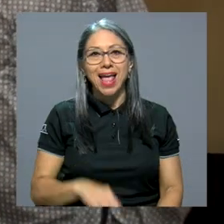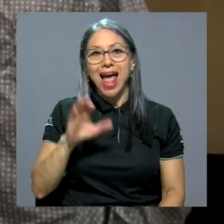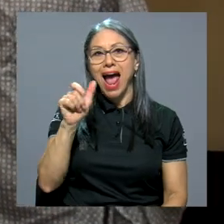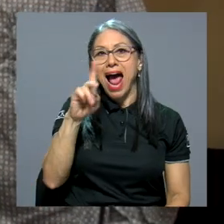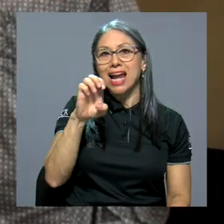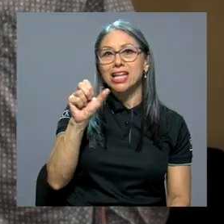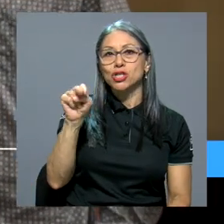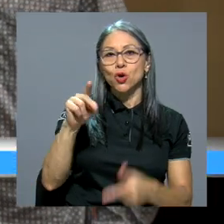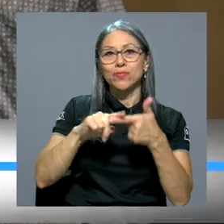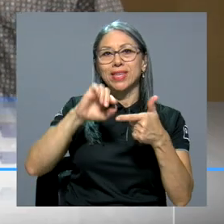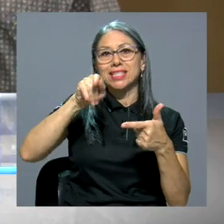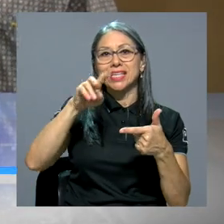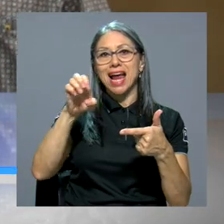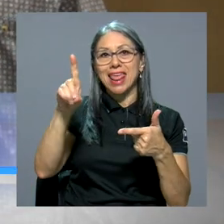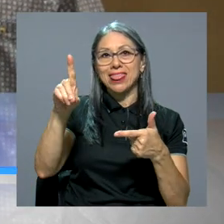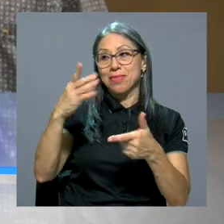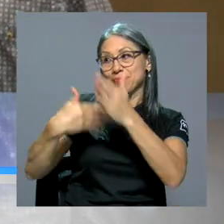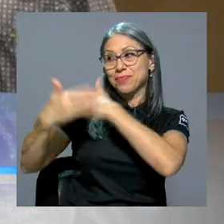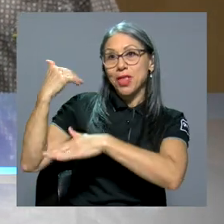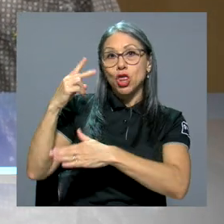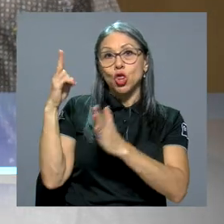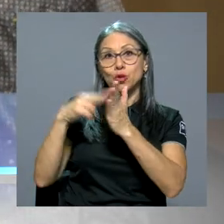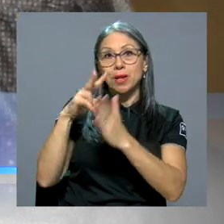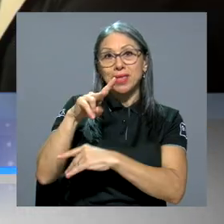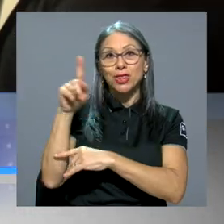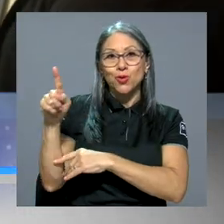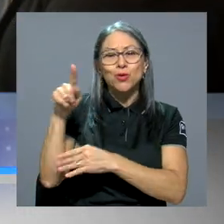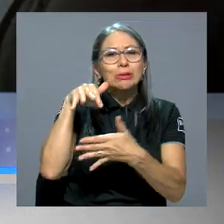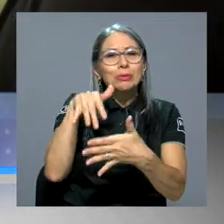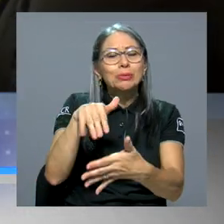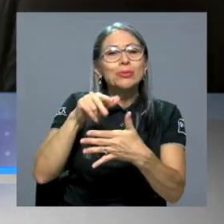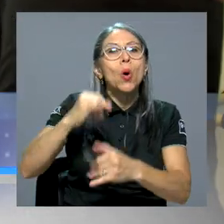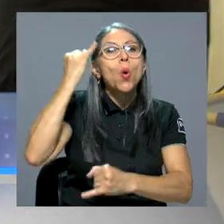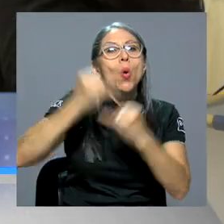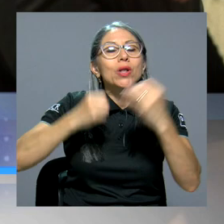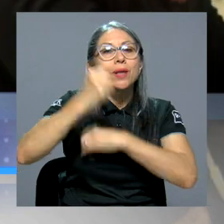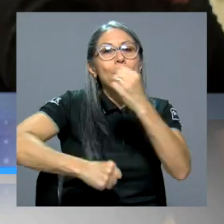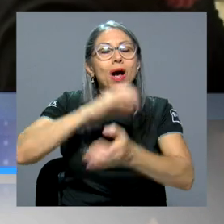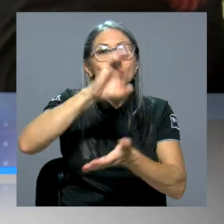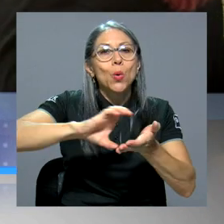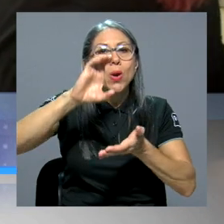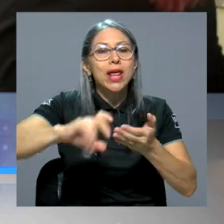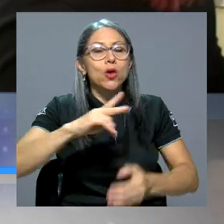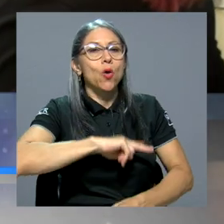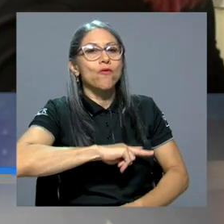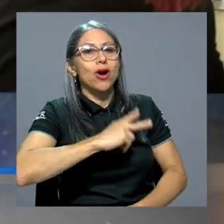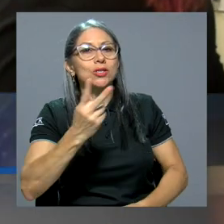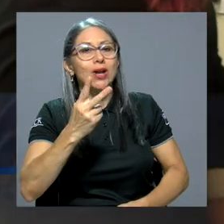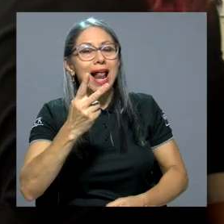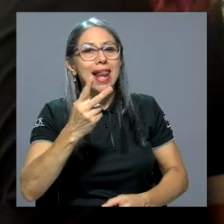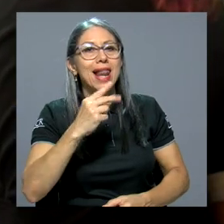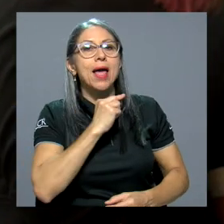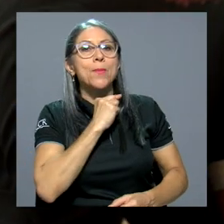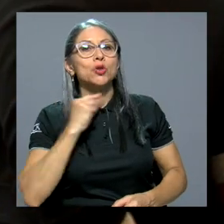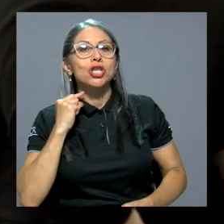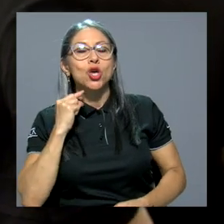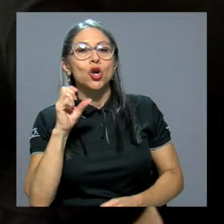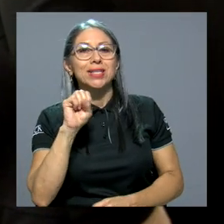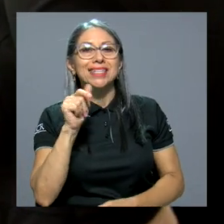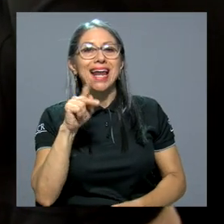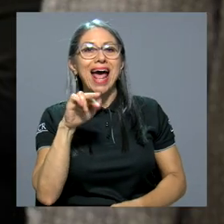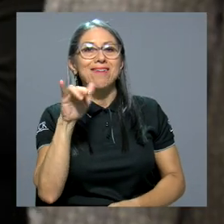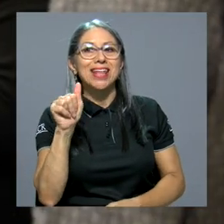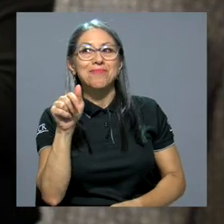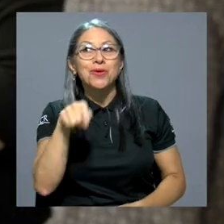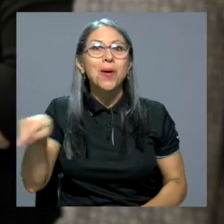Alisson y Yaret, en el 2021, cursaban su último año de secundaria en el Colegio Vocacional Monseñor Zanabria. Cuando